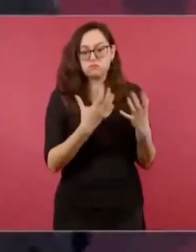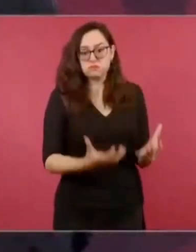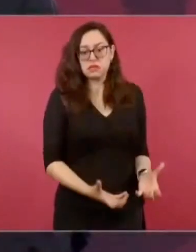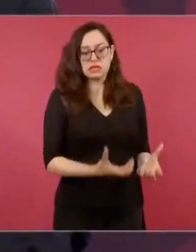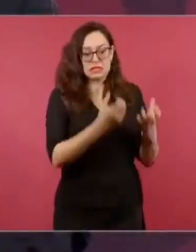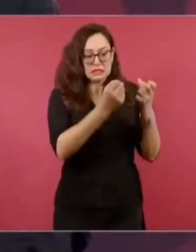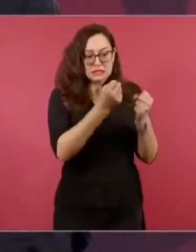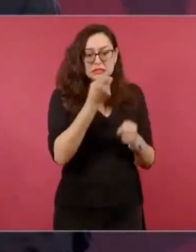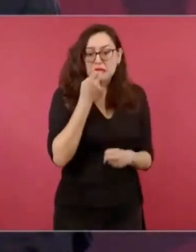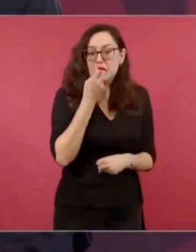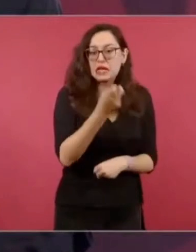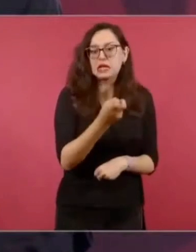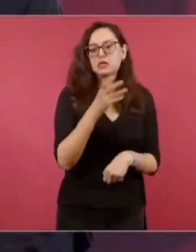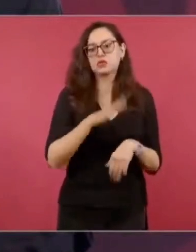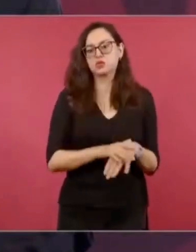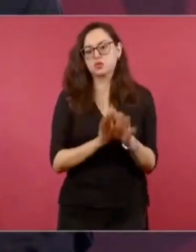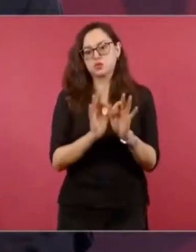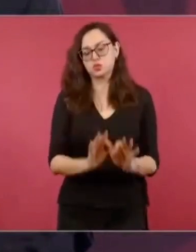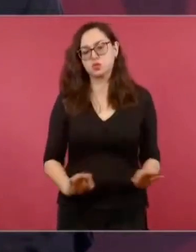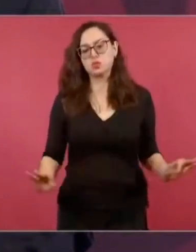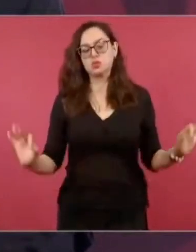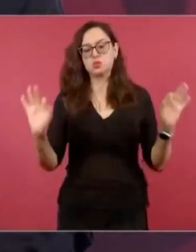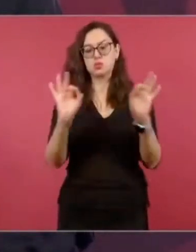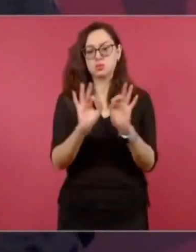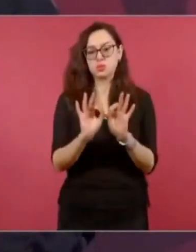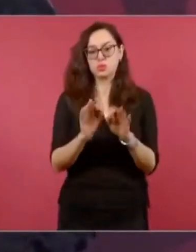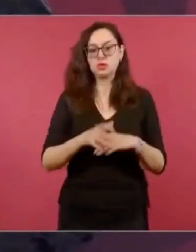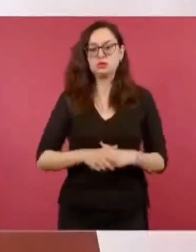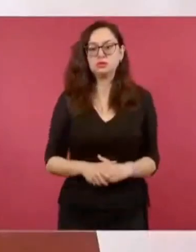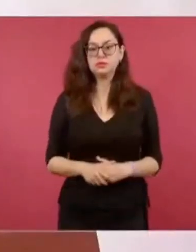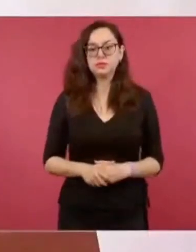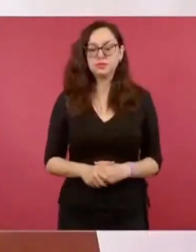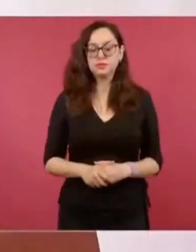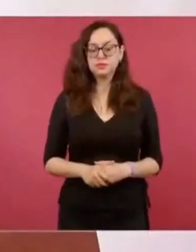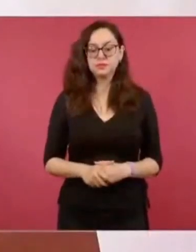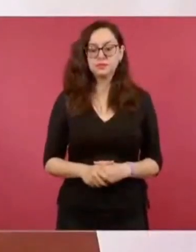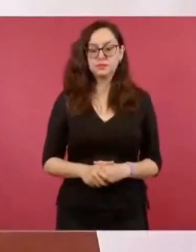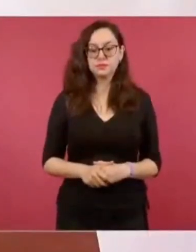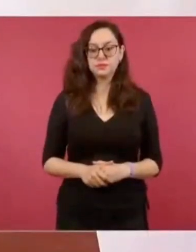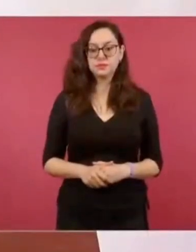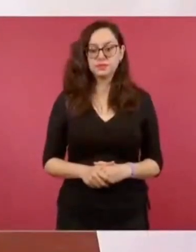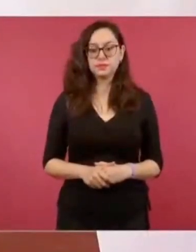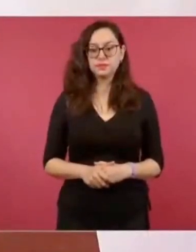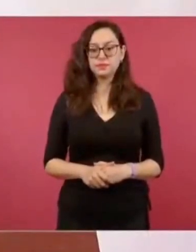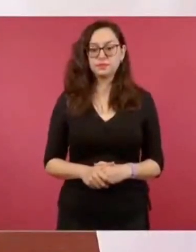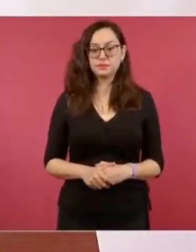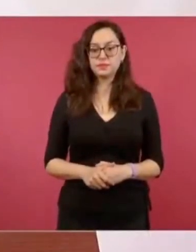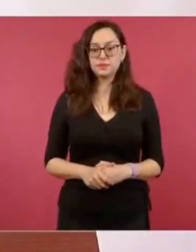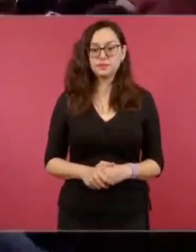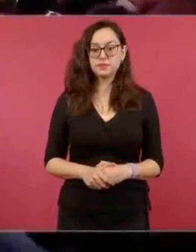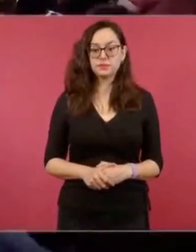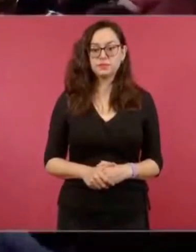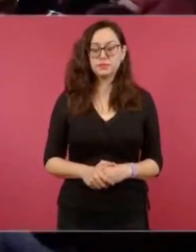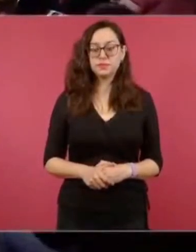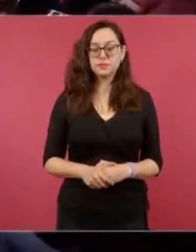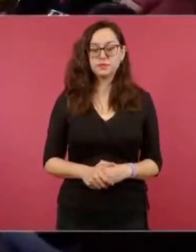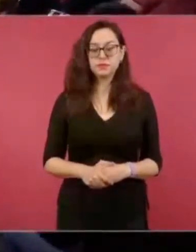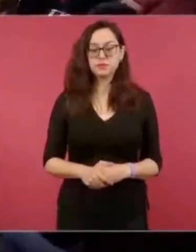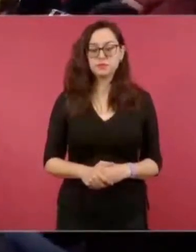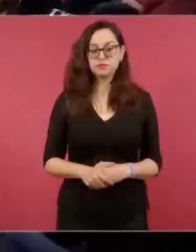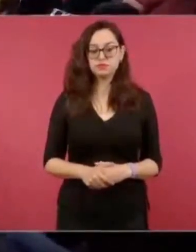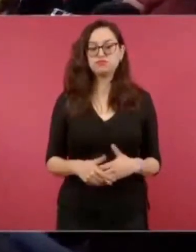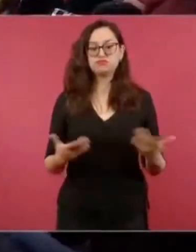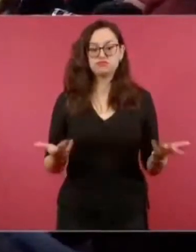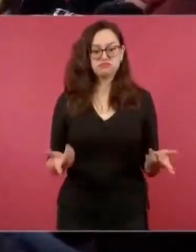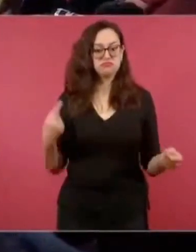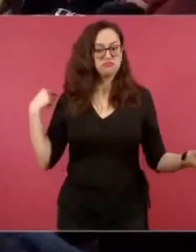eso es lo más importante. Desde que se dieron los hechos se está